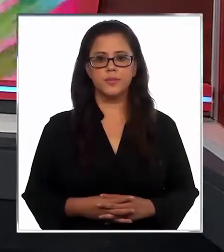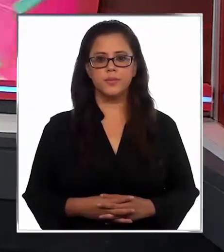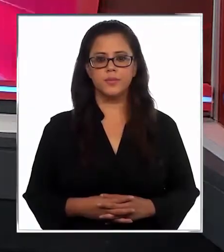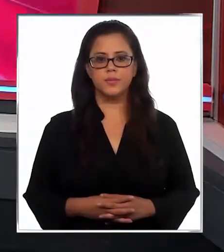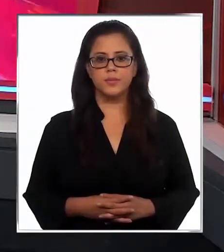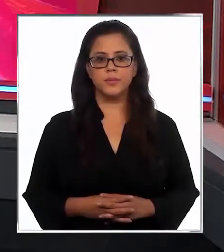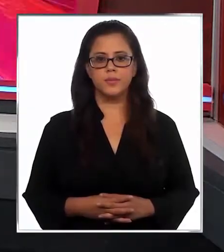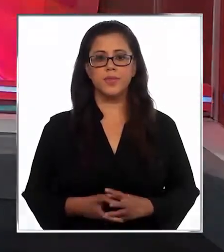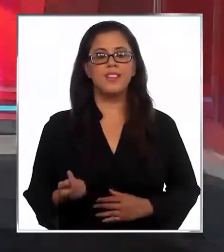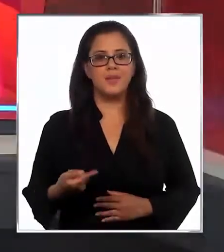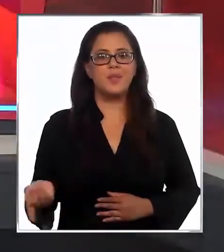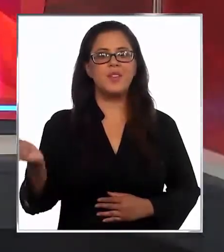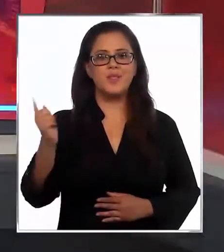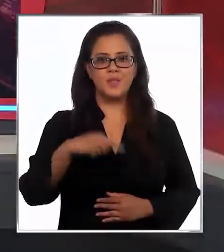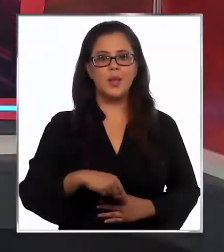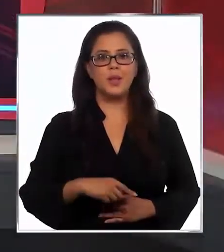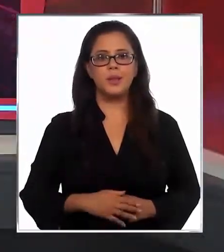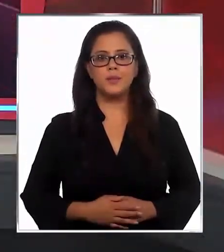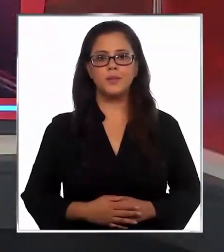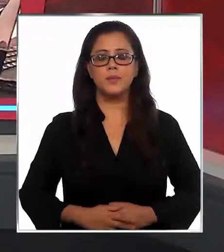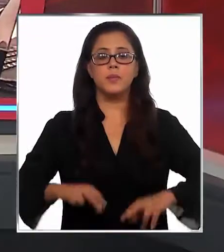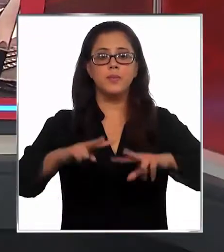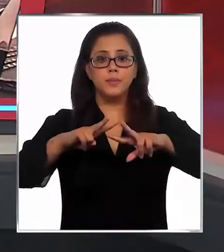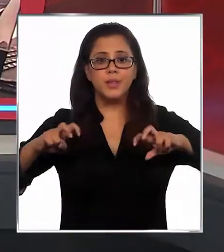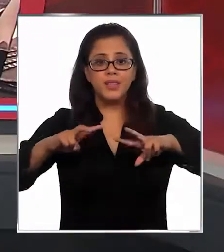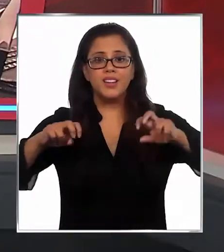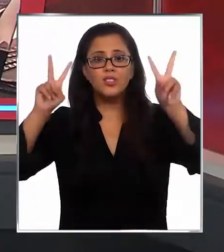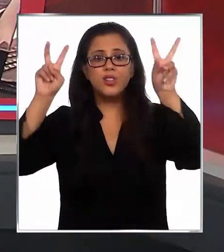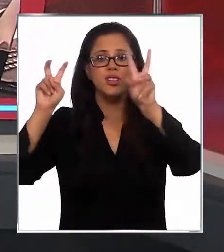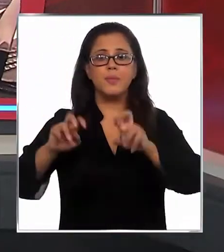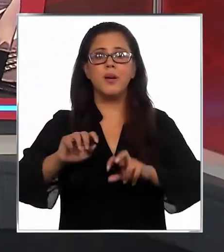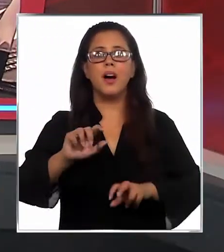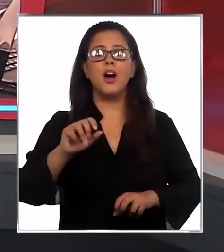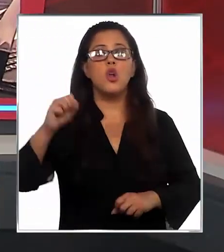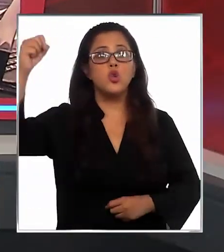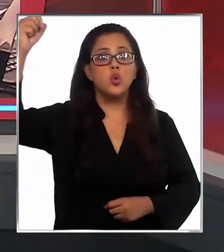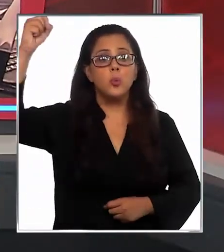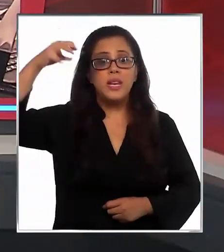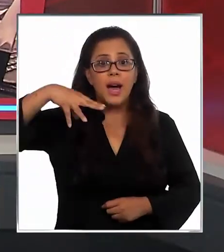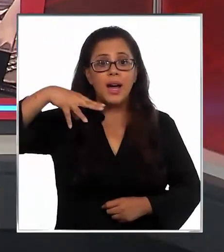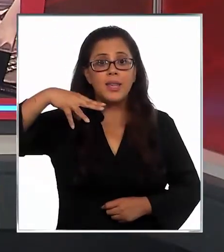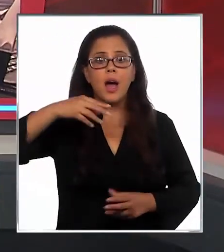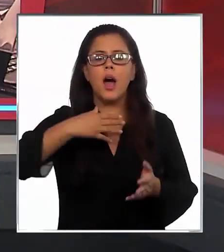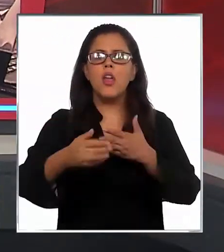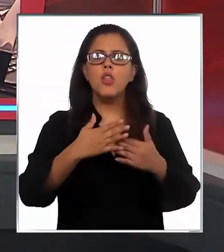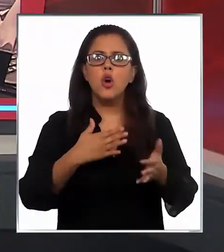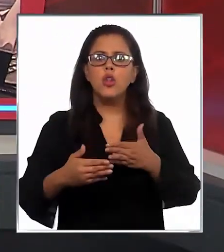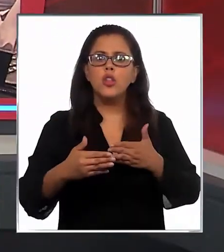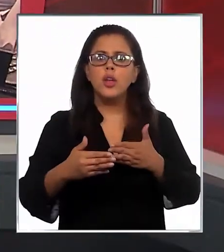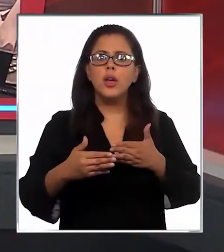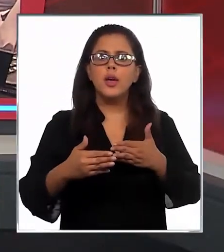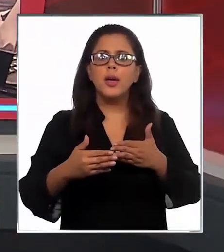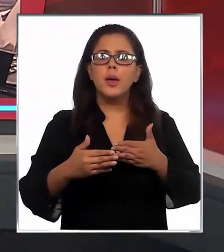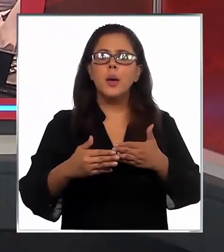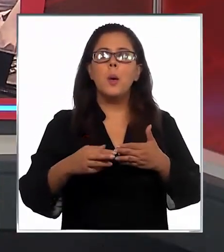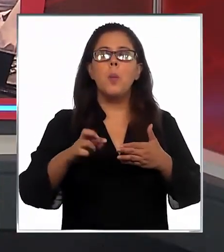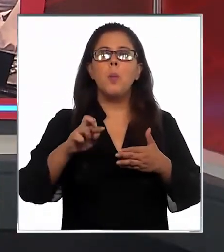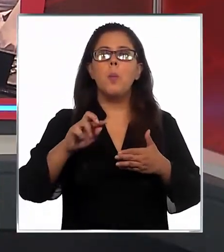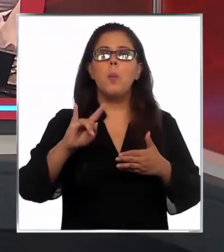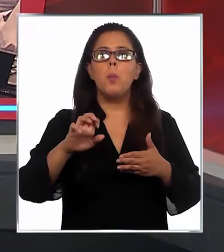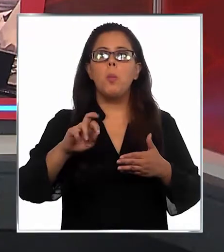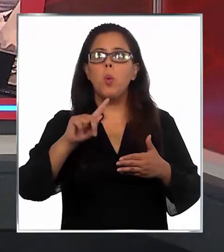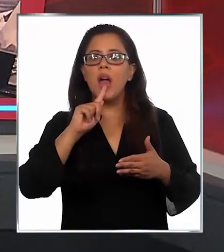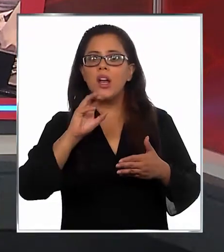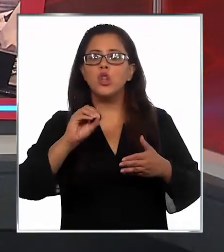Ya estamos de regreso. La investigación del llamado caso Luminarias llegó a Puerto Natales. Uno de los ejecutivos de ITelecom